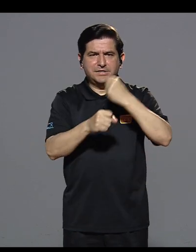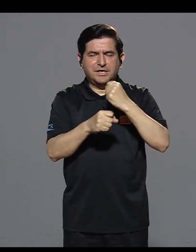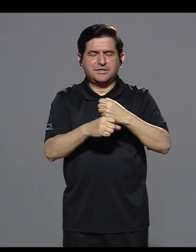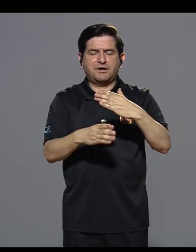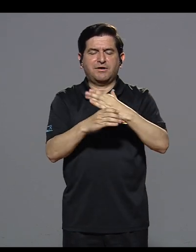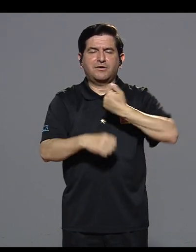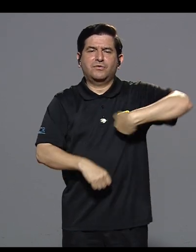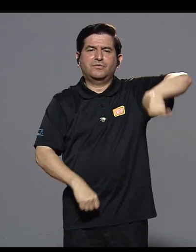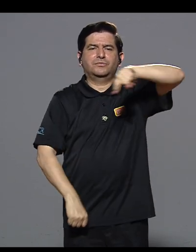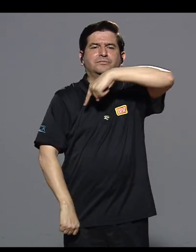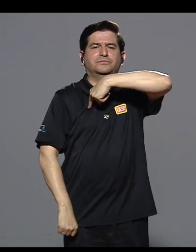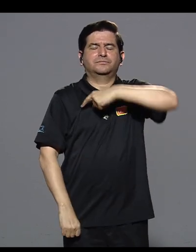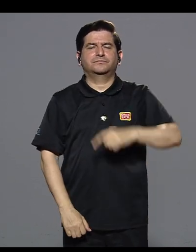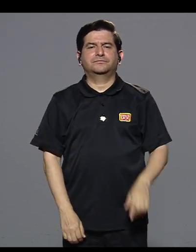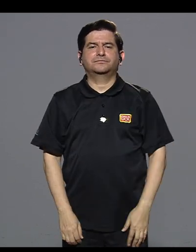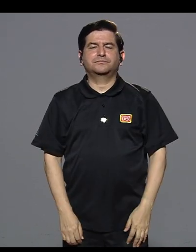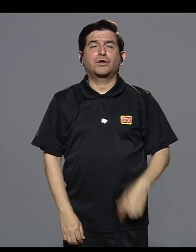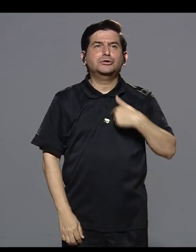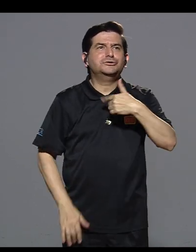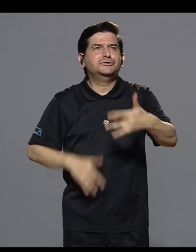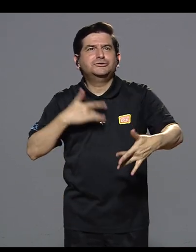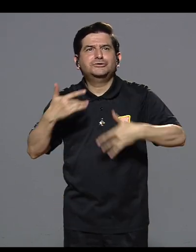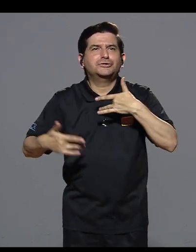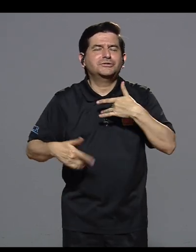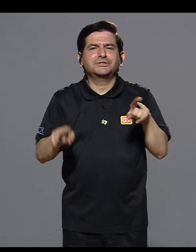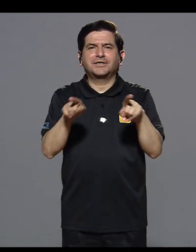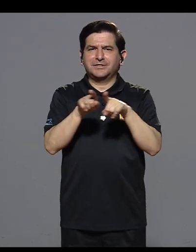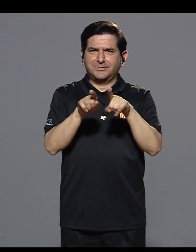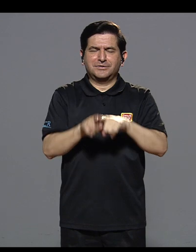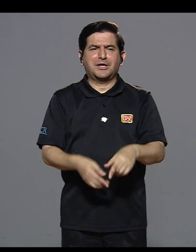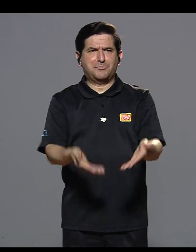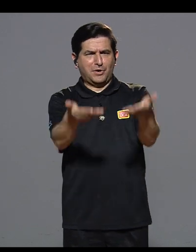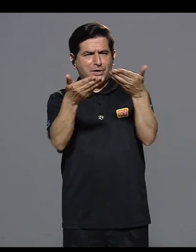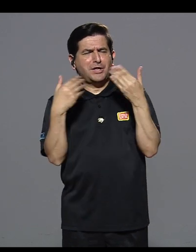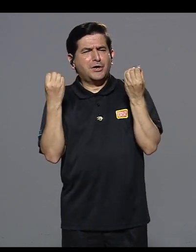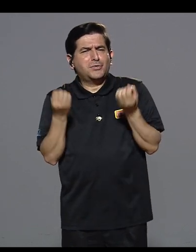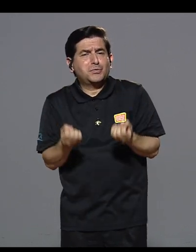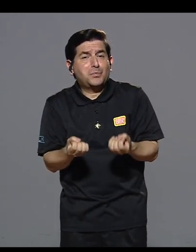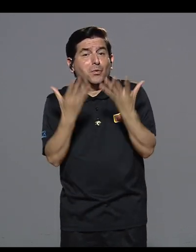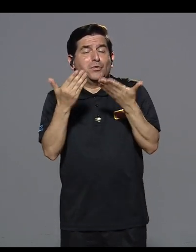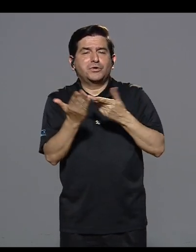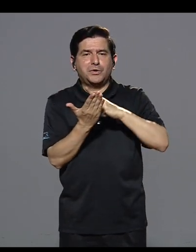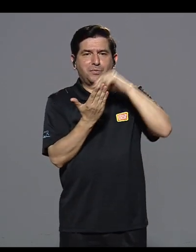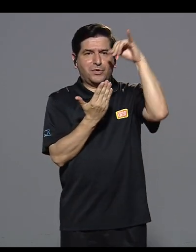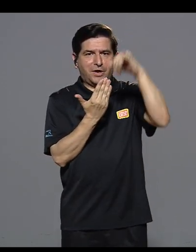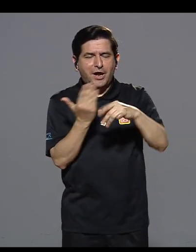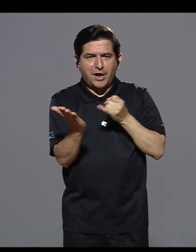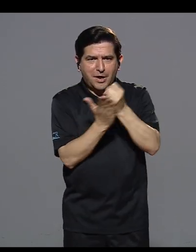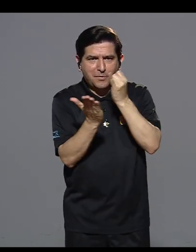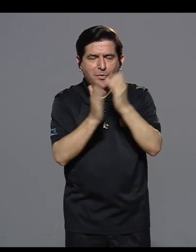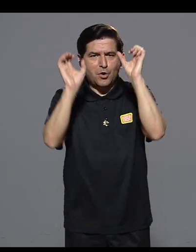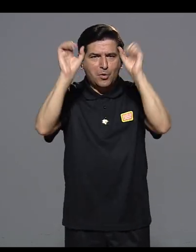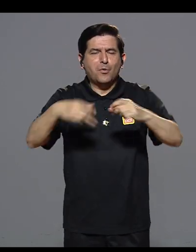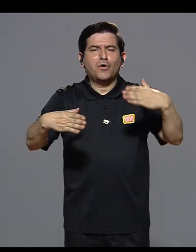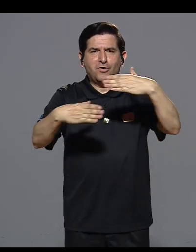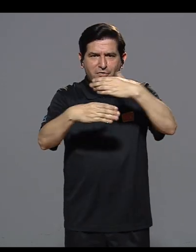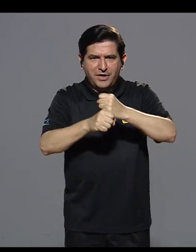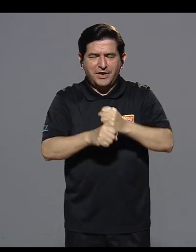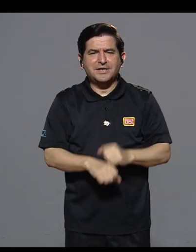realizamos. Siento que además tiene mucho que dar. Hay muchos proyectos de investigación que se pueden hacer